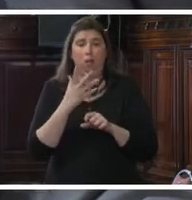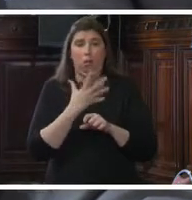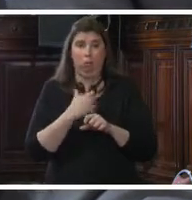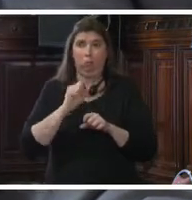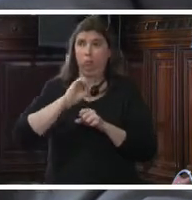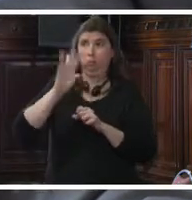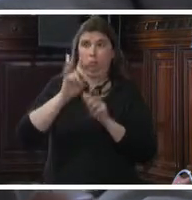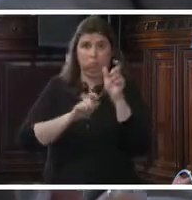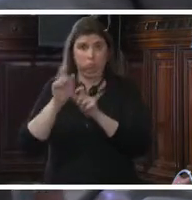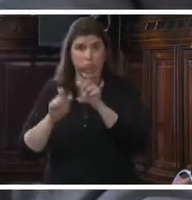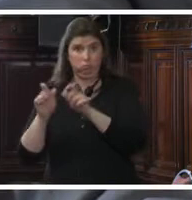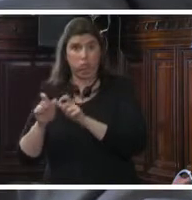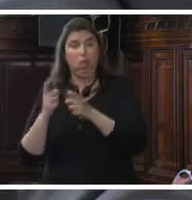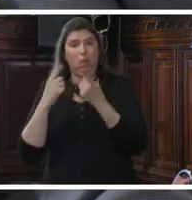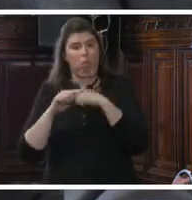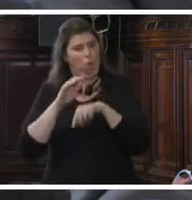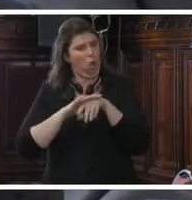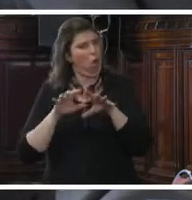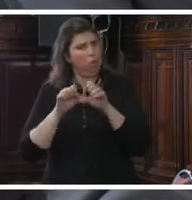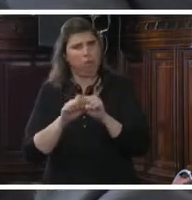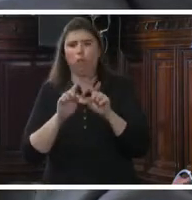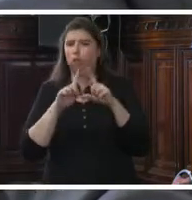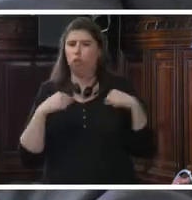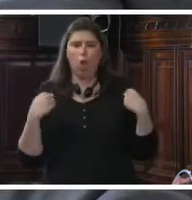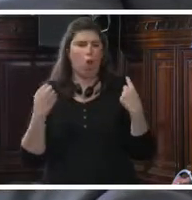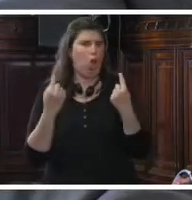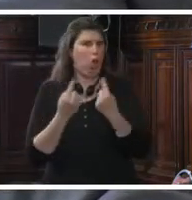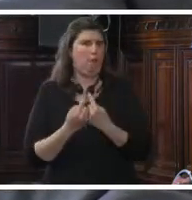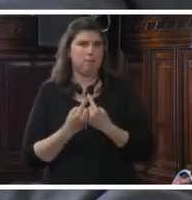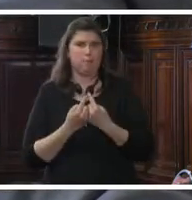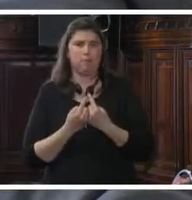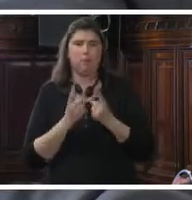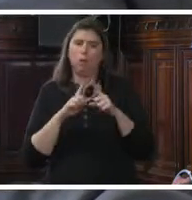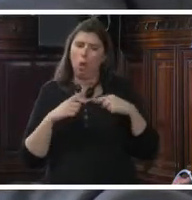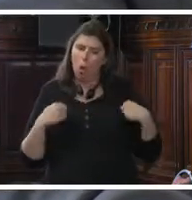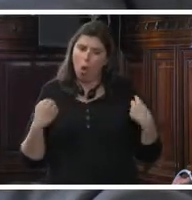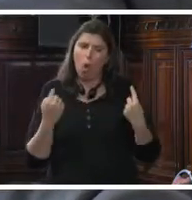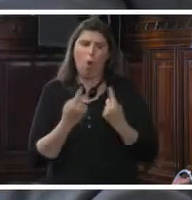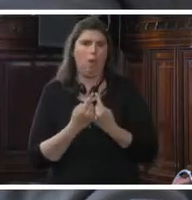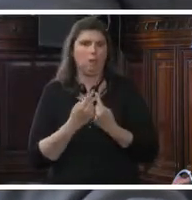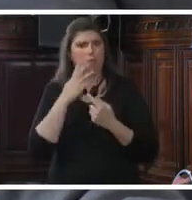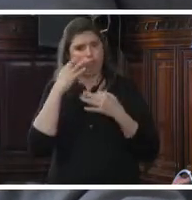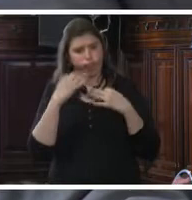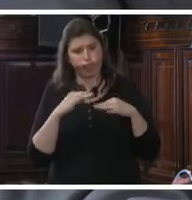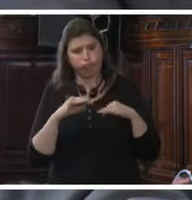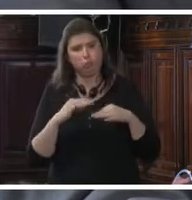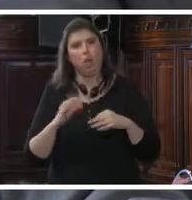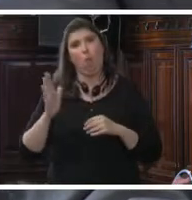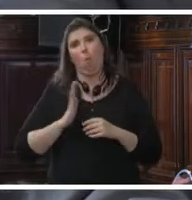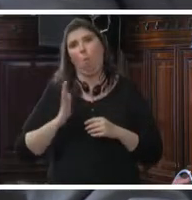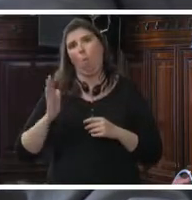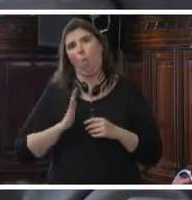pero estamos comprometidas todas las relatorías y muy particularmente la relatoría de mujer,